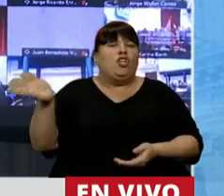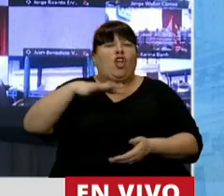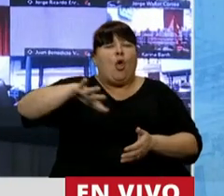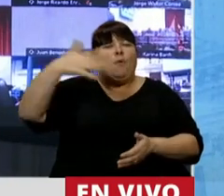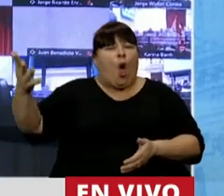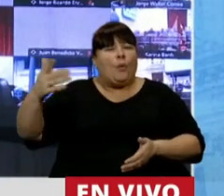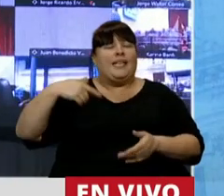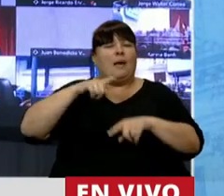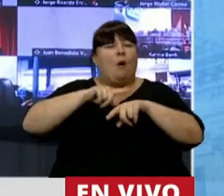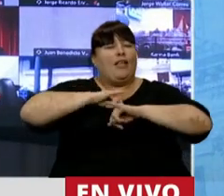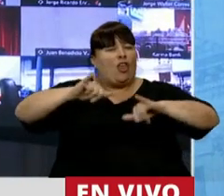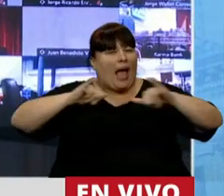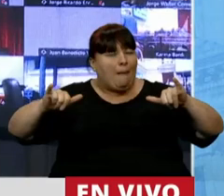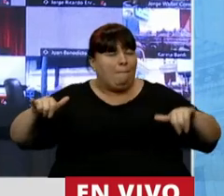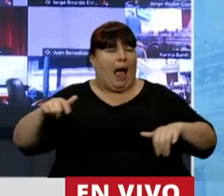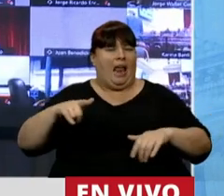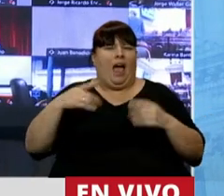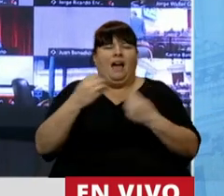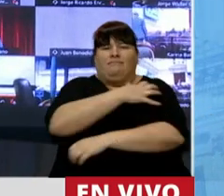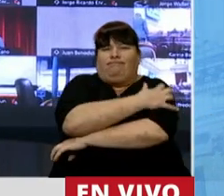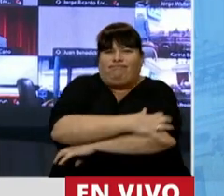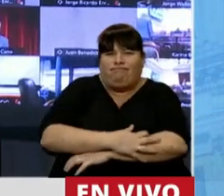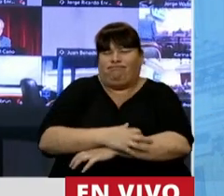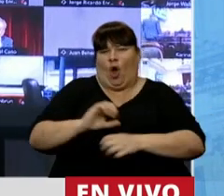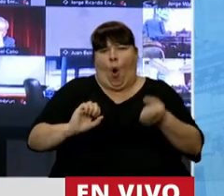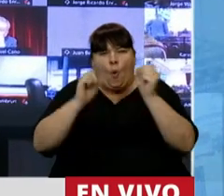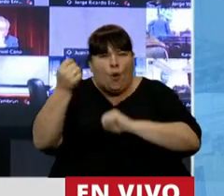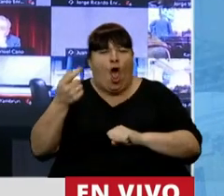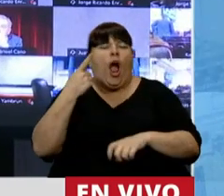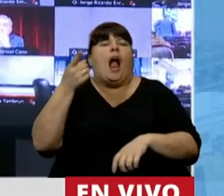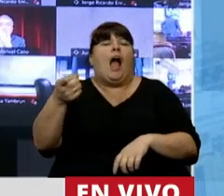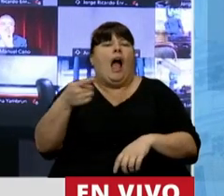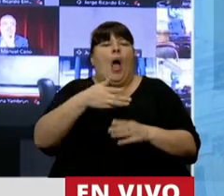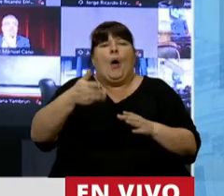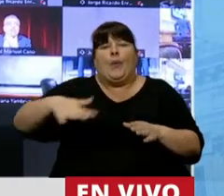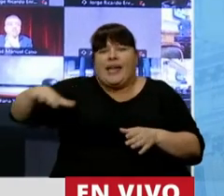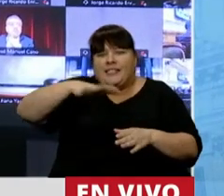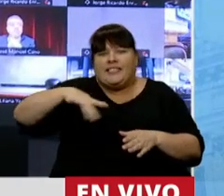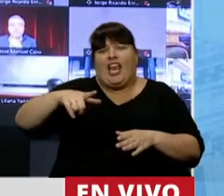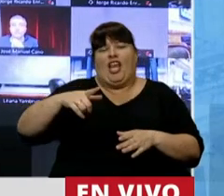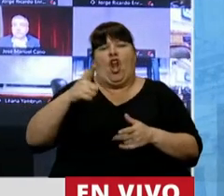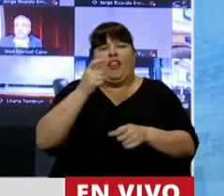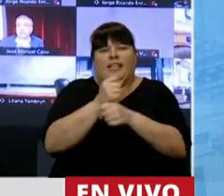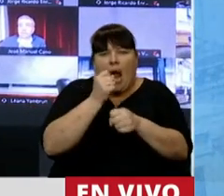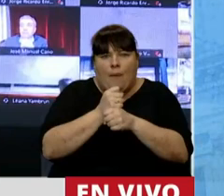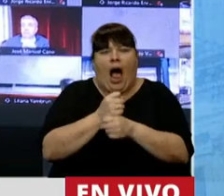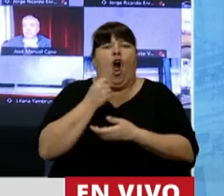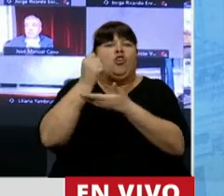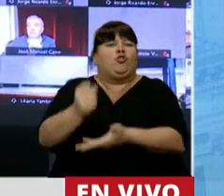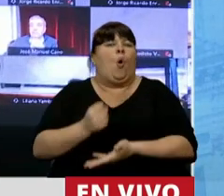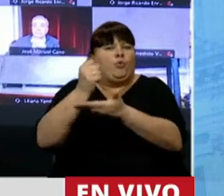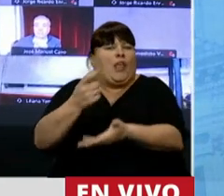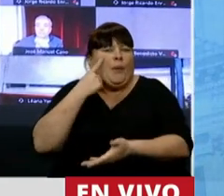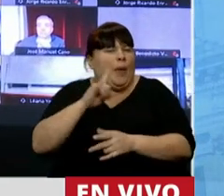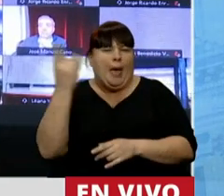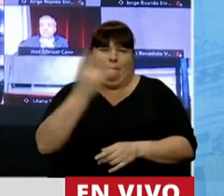conurbano durante la campaña y está lleno de pobres indignados de los que viven, vecinos que viven sin laburar y de los subsidios.